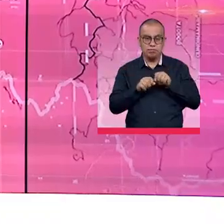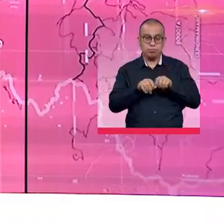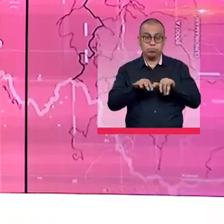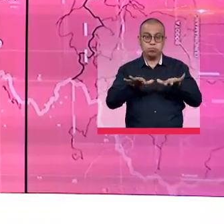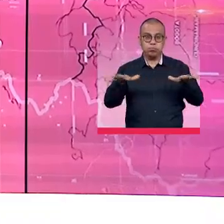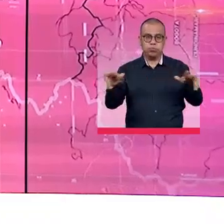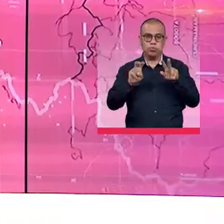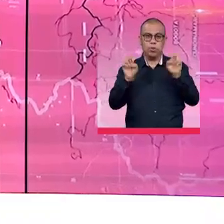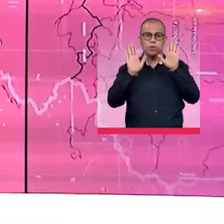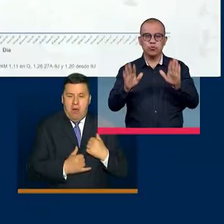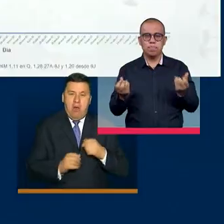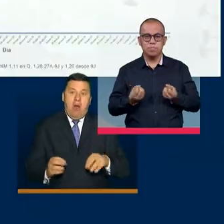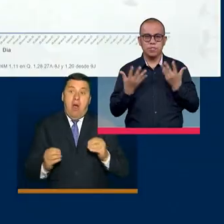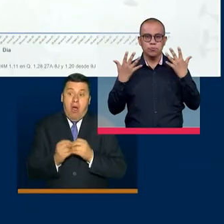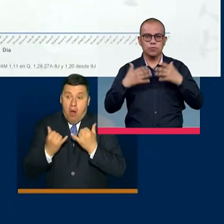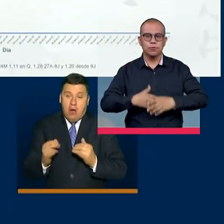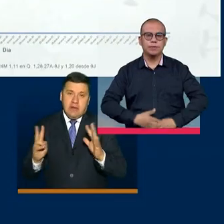coronavirus.